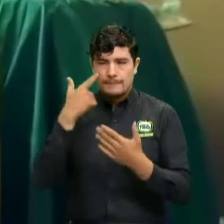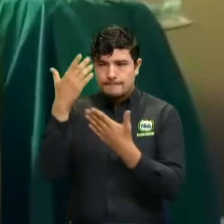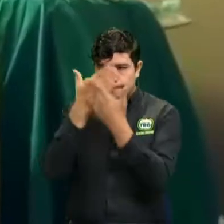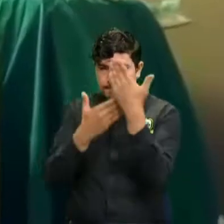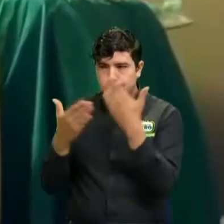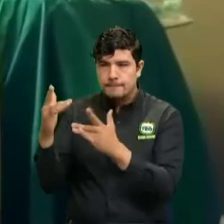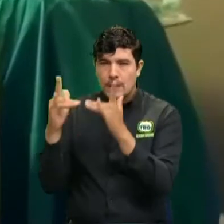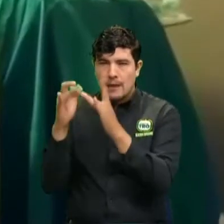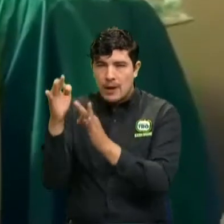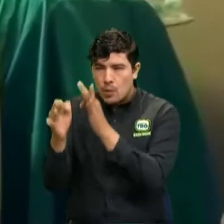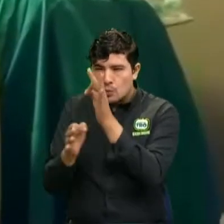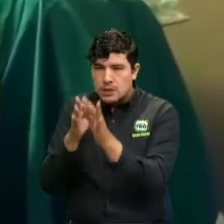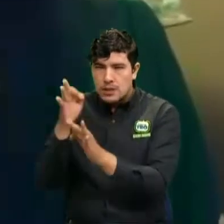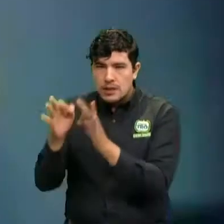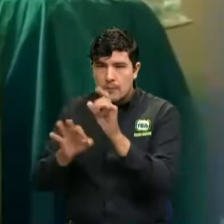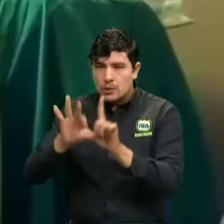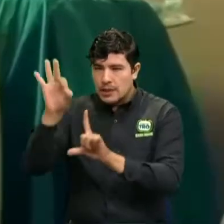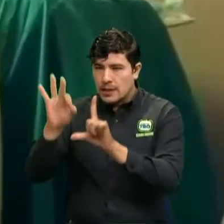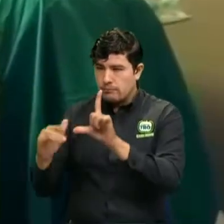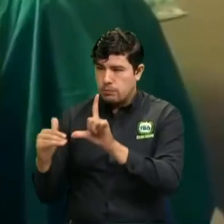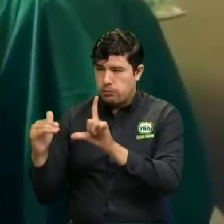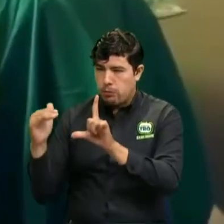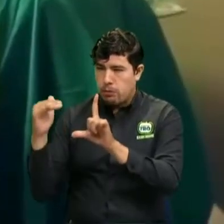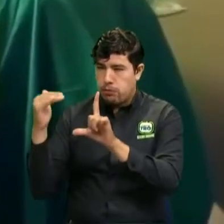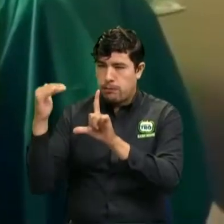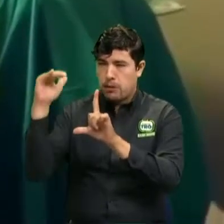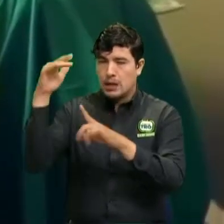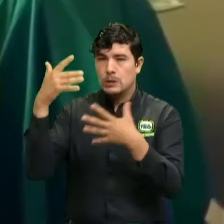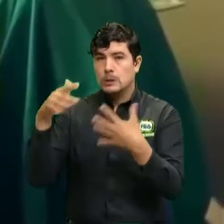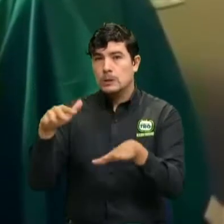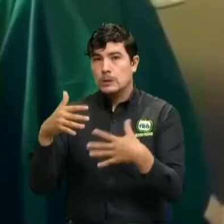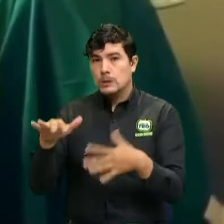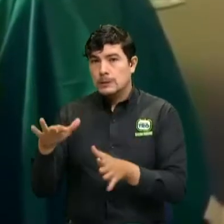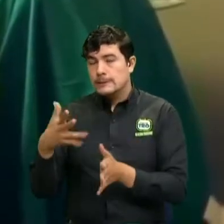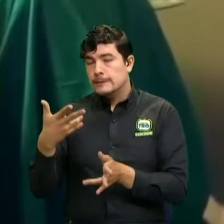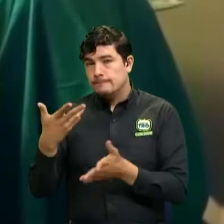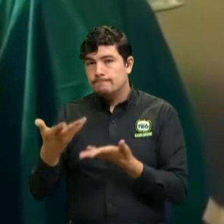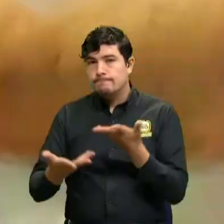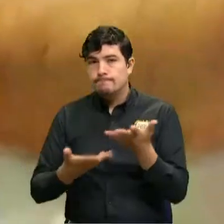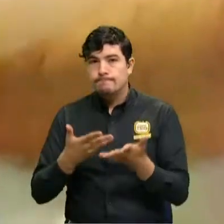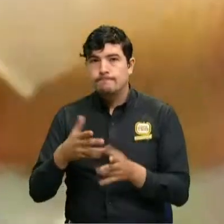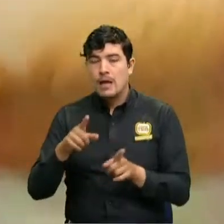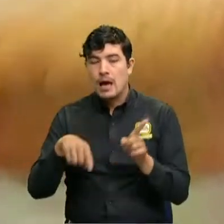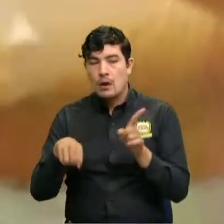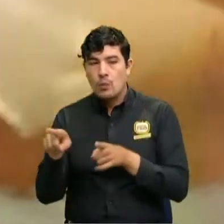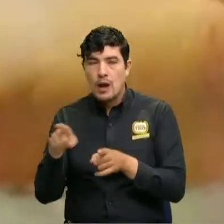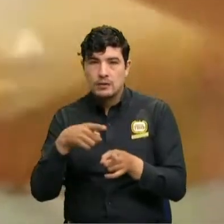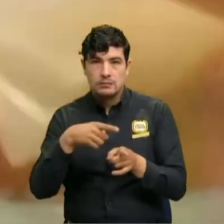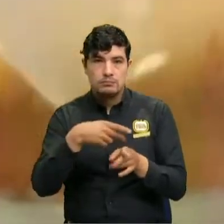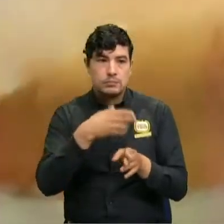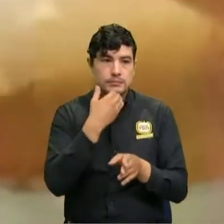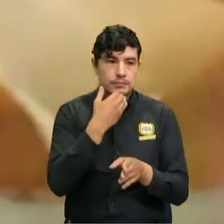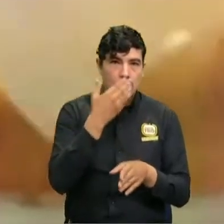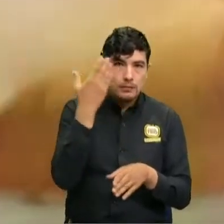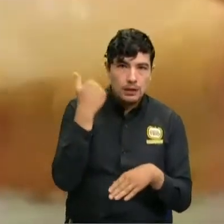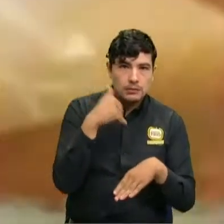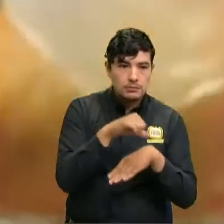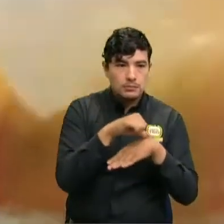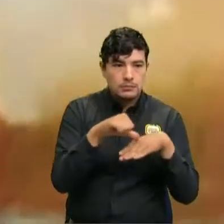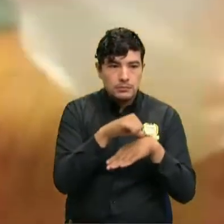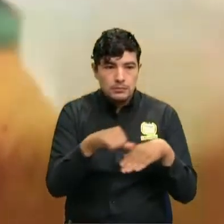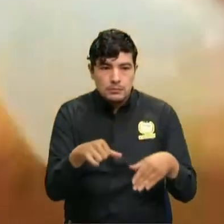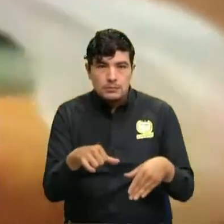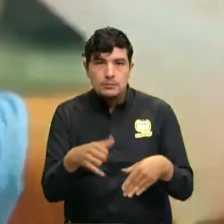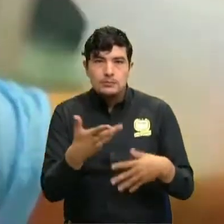más elevadas, pues obviamente habrá unas cirugías programadas restrictivas, esas cirugías programadas no